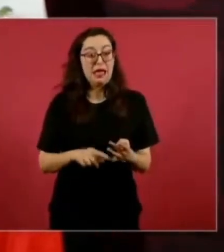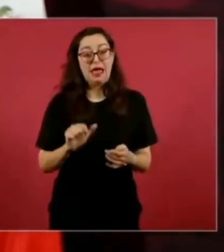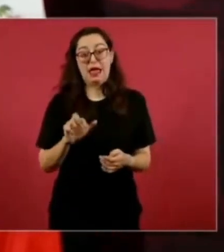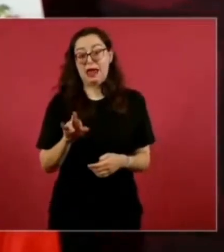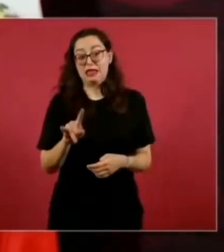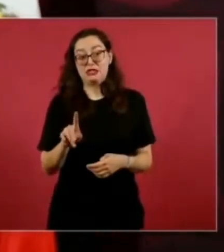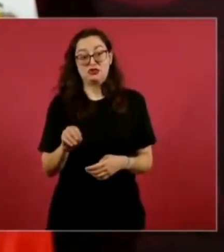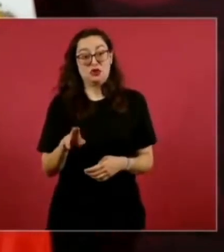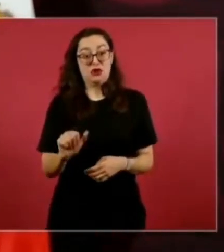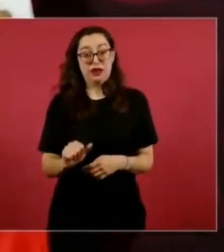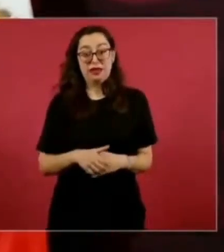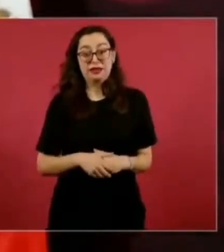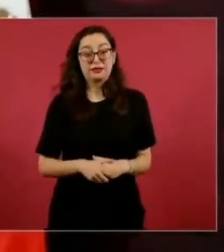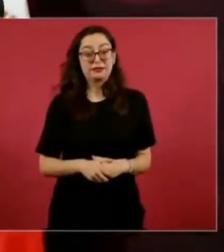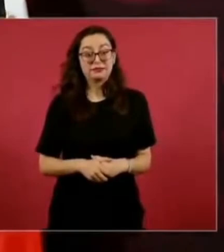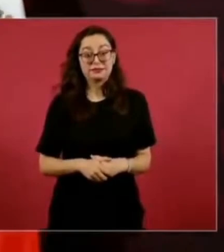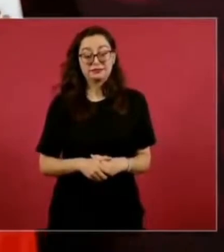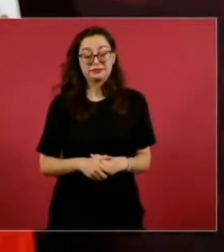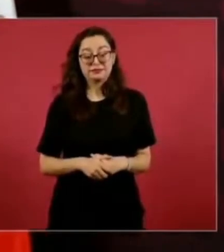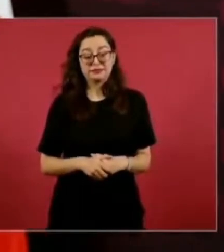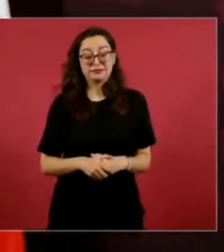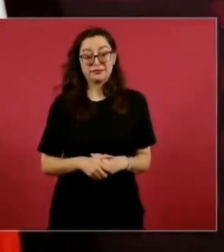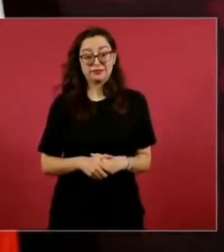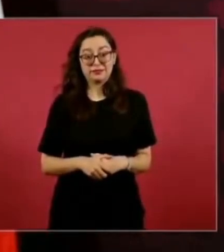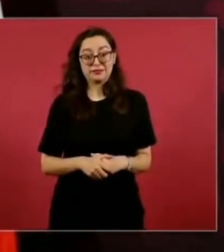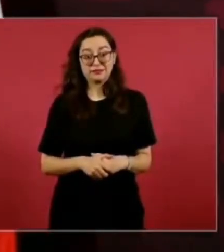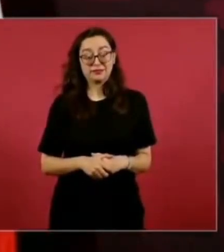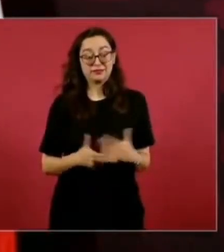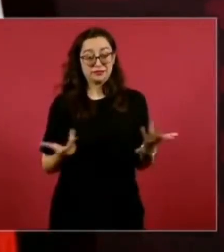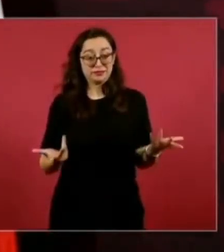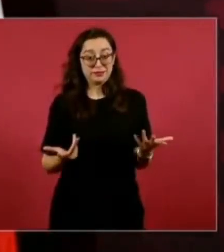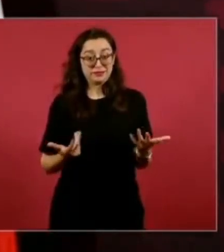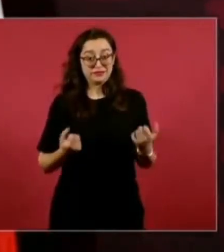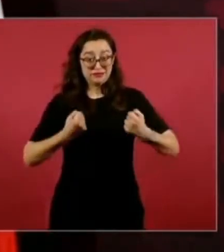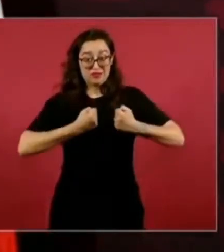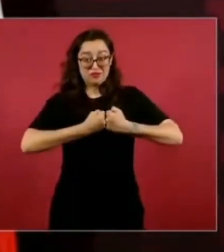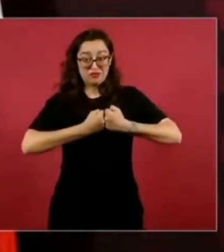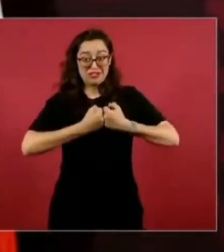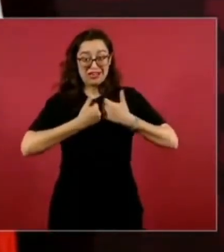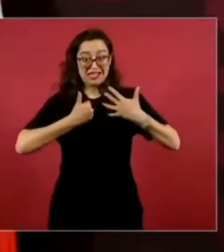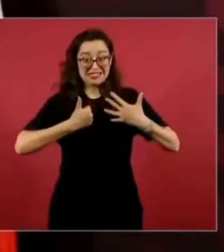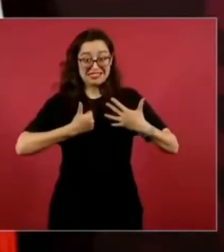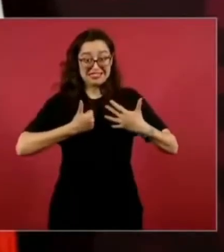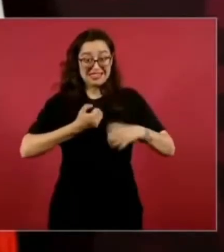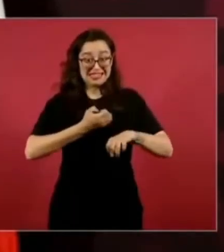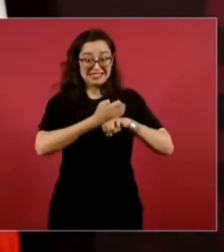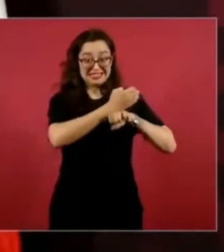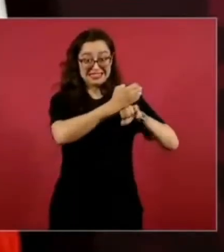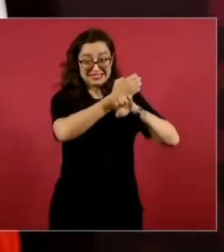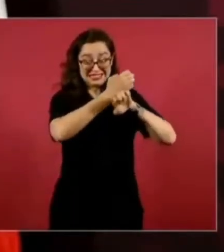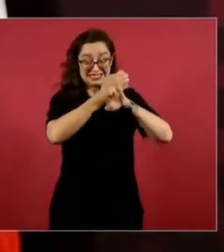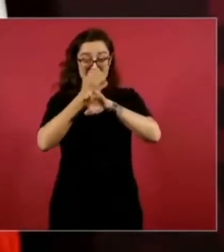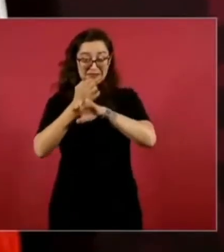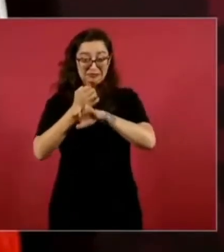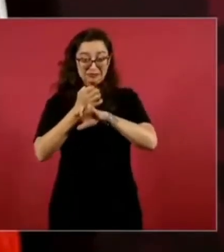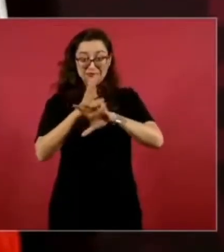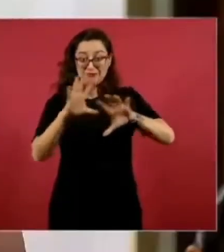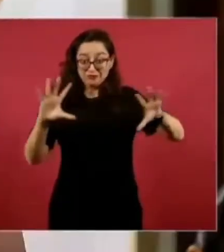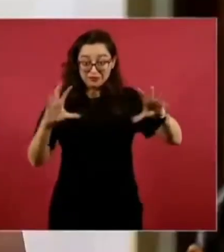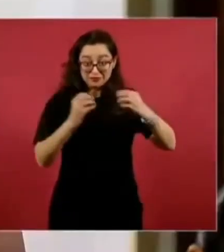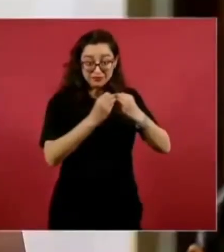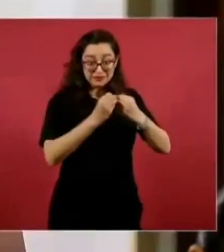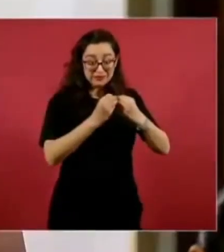y en los seis estados fronterizos, que en su conjunto significan